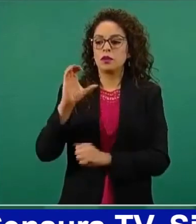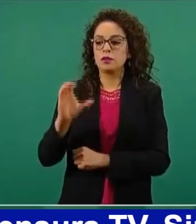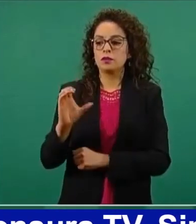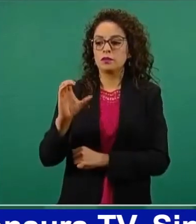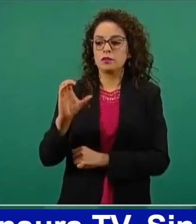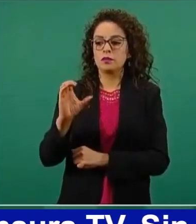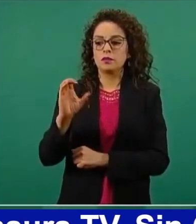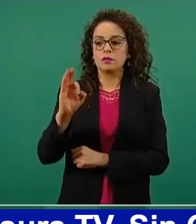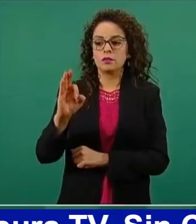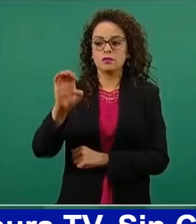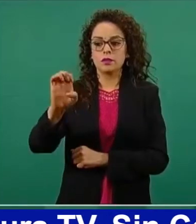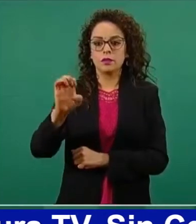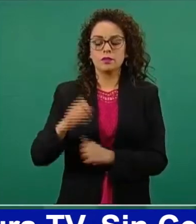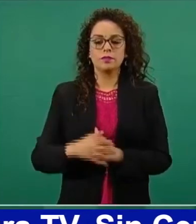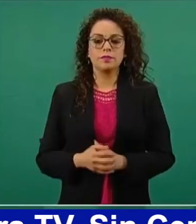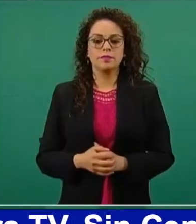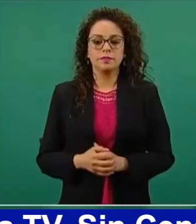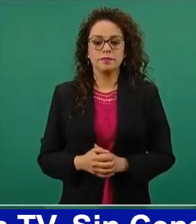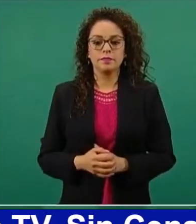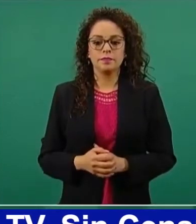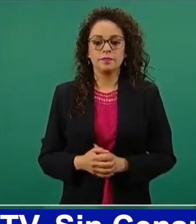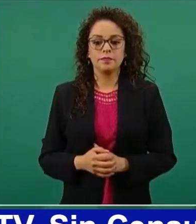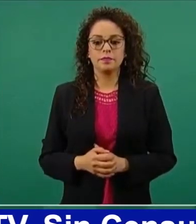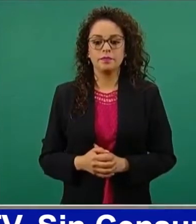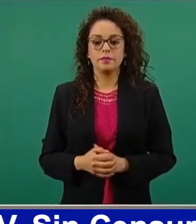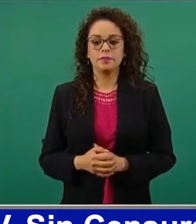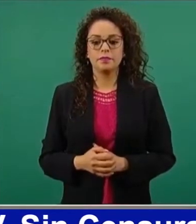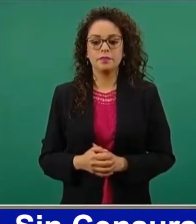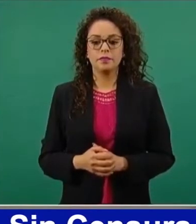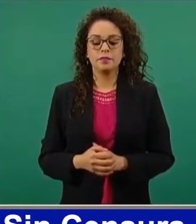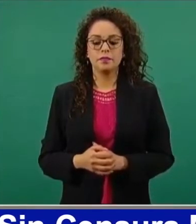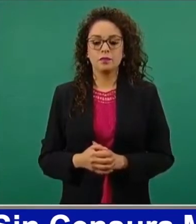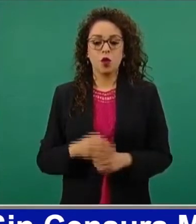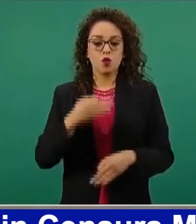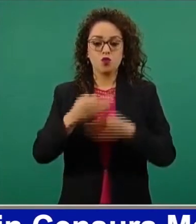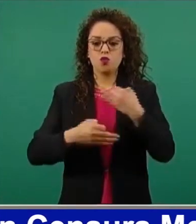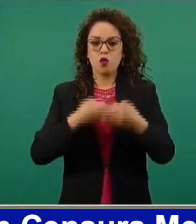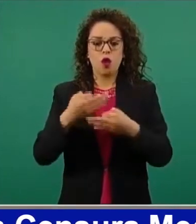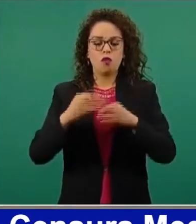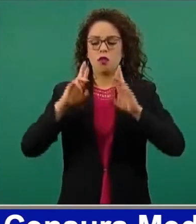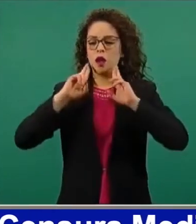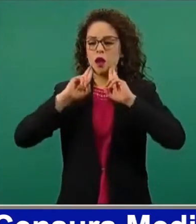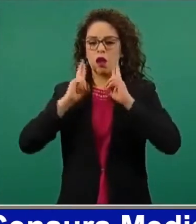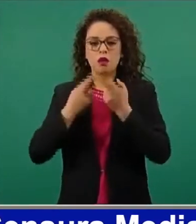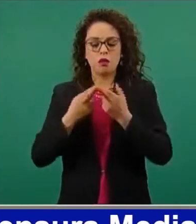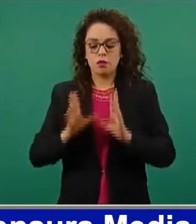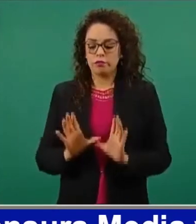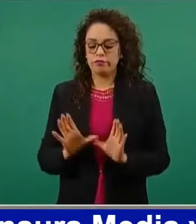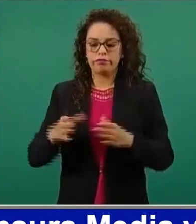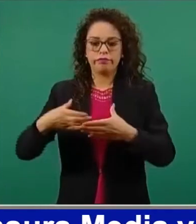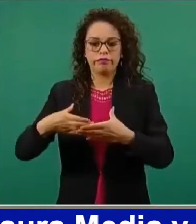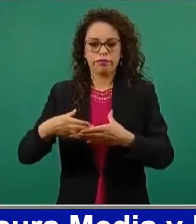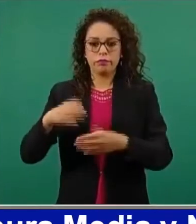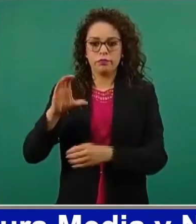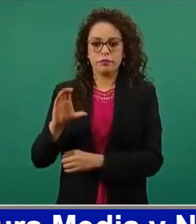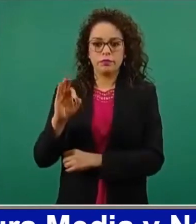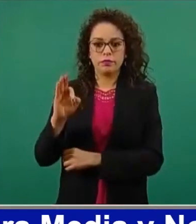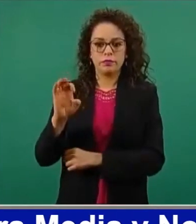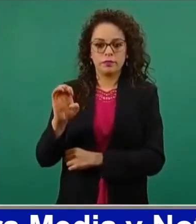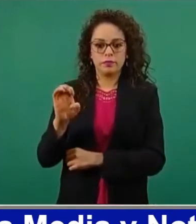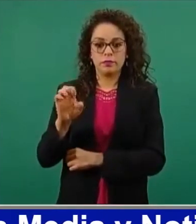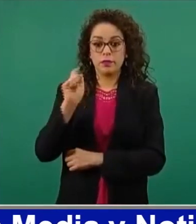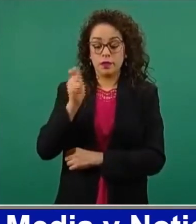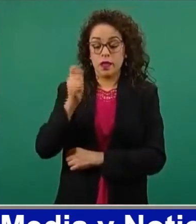Electricidad. Se reunió todo el Consejo de la Comisión Federal de Electricidad, Consejo